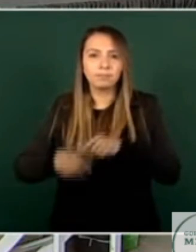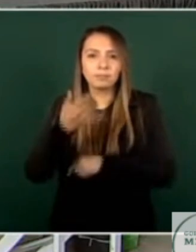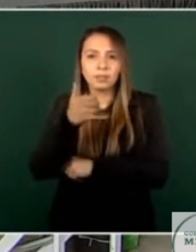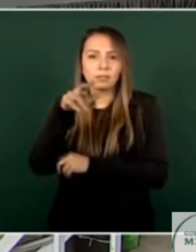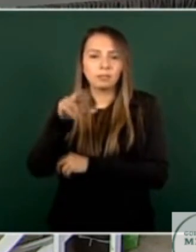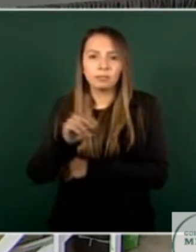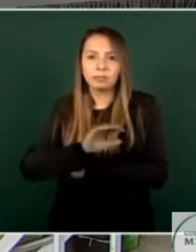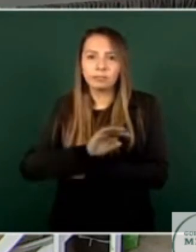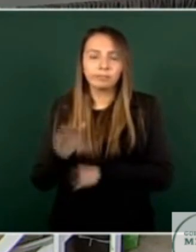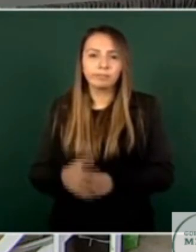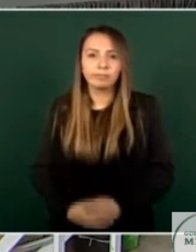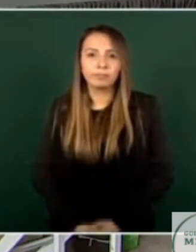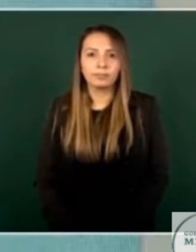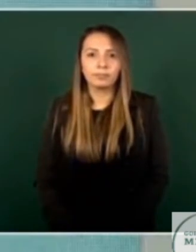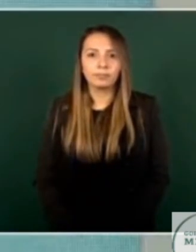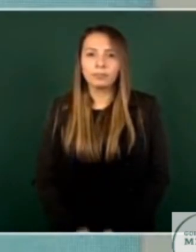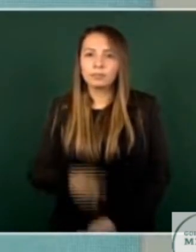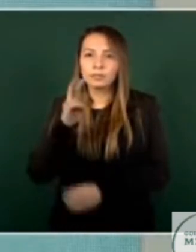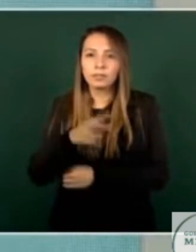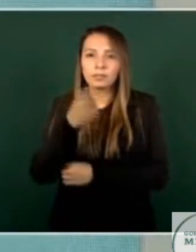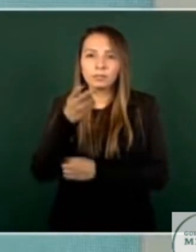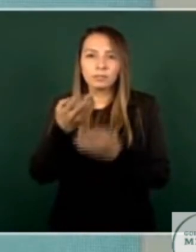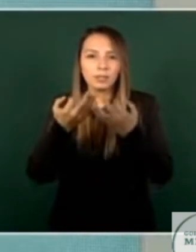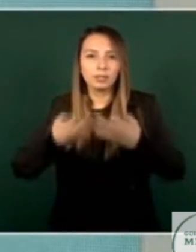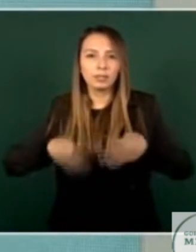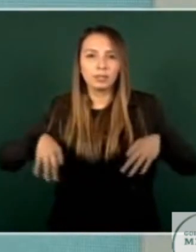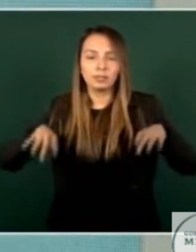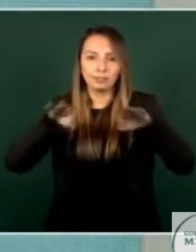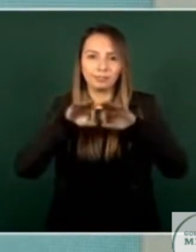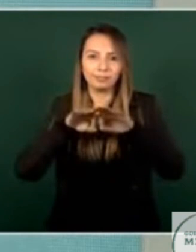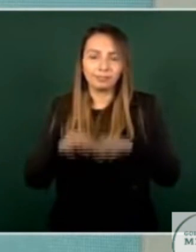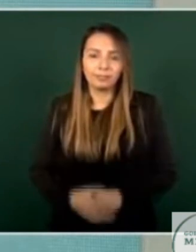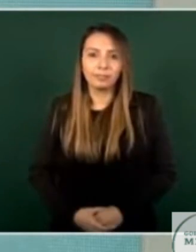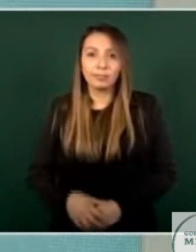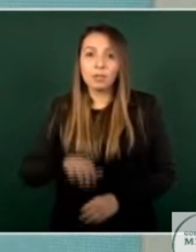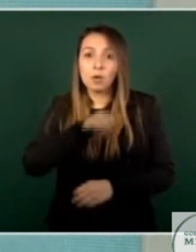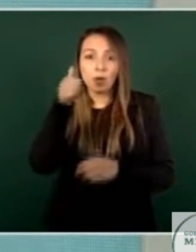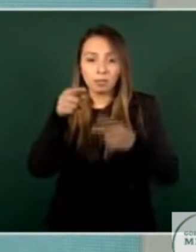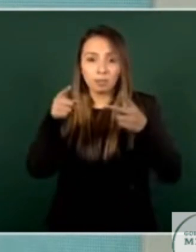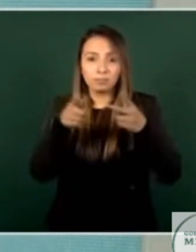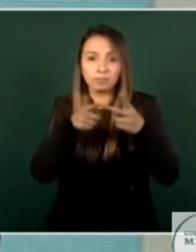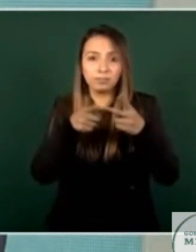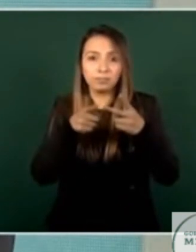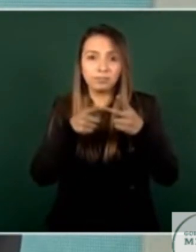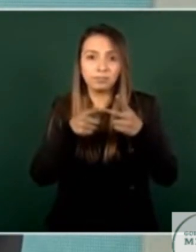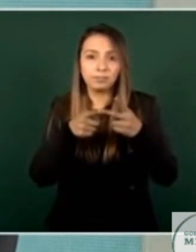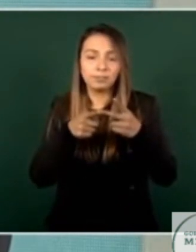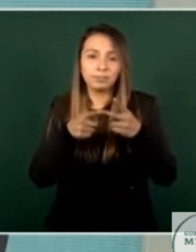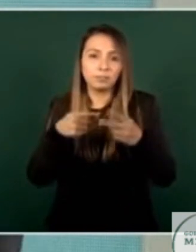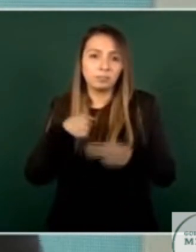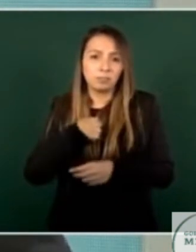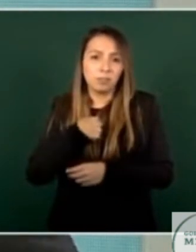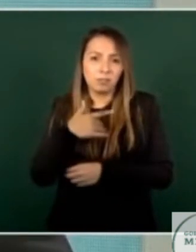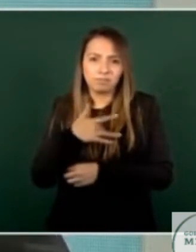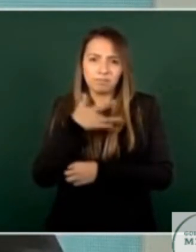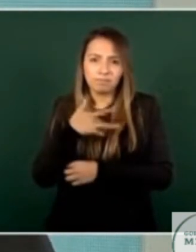y eso es importante lo segundo que considero